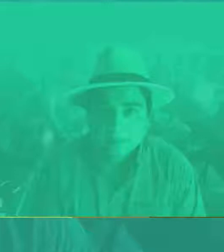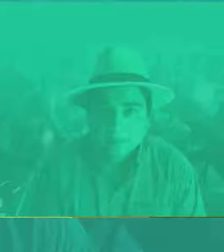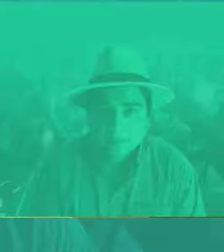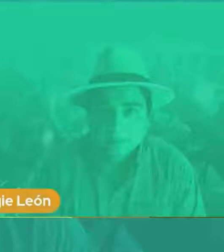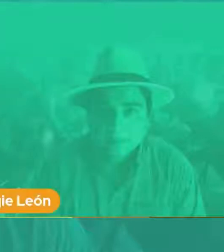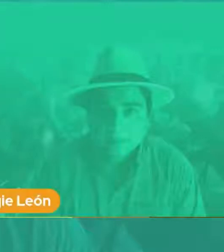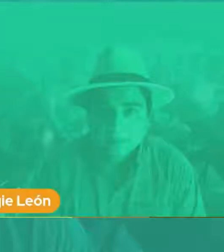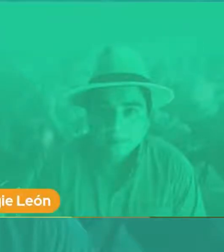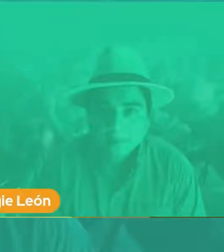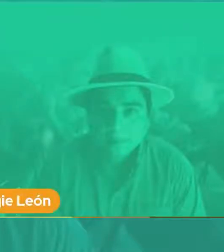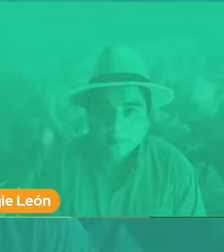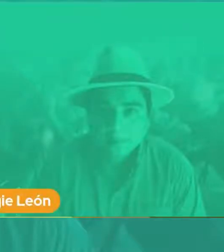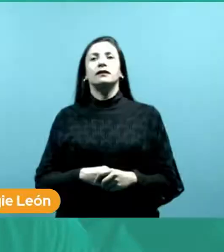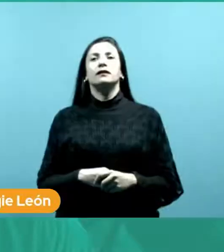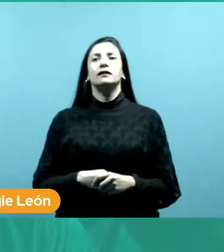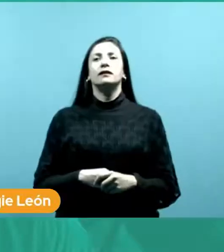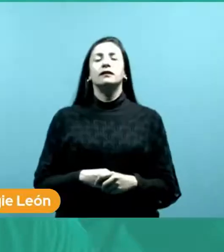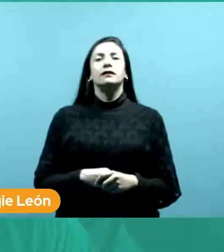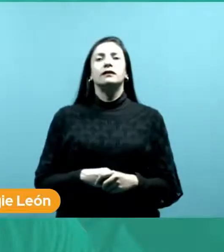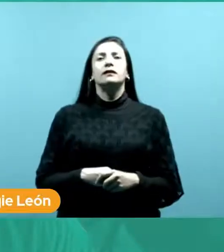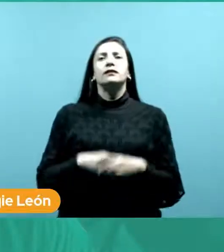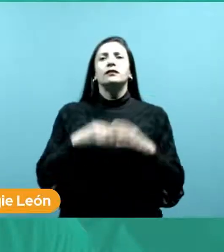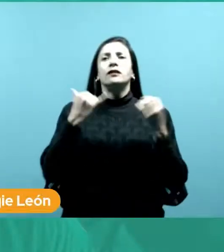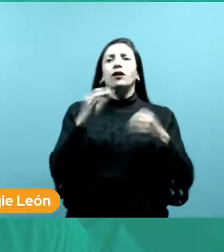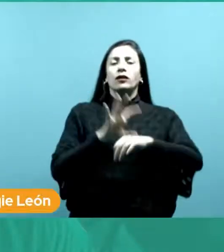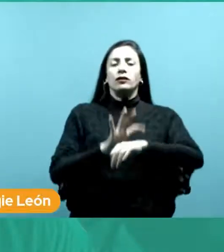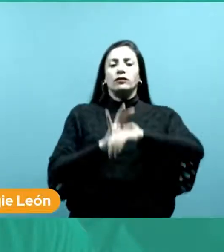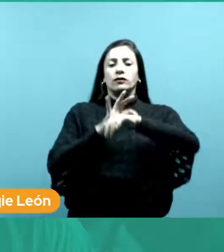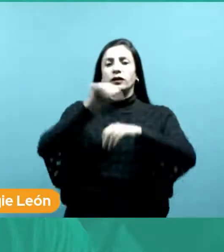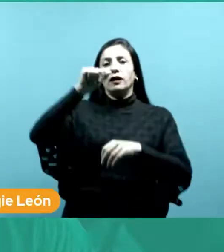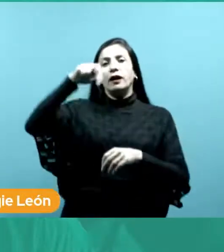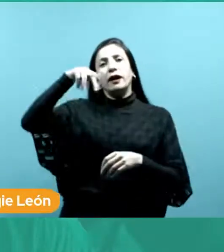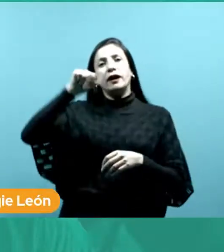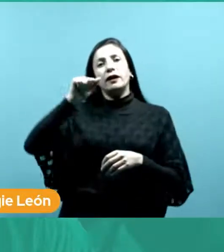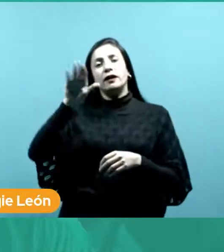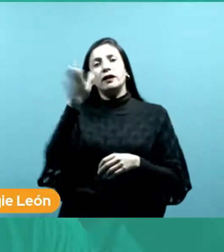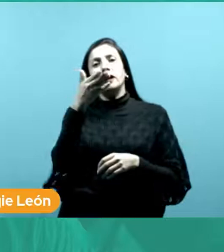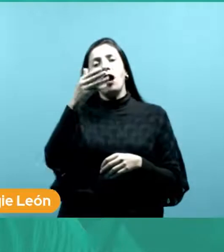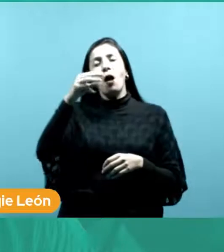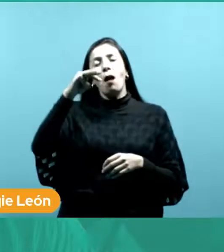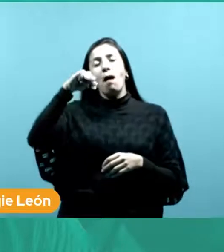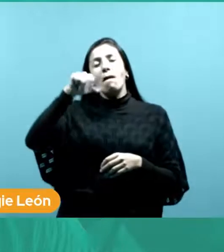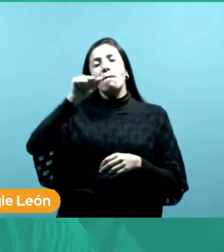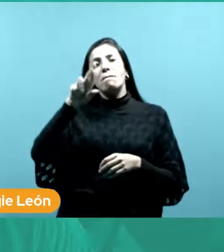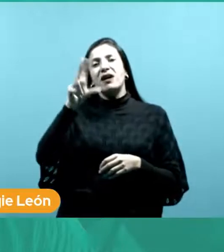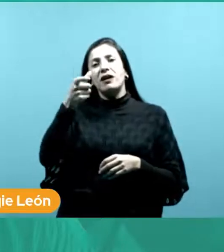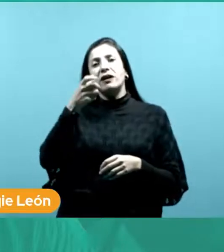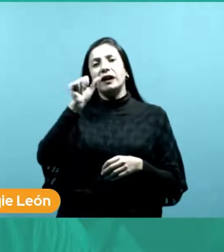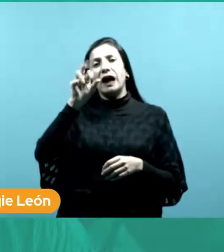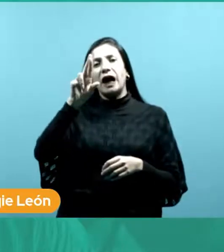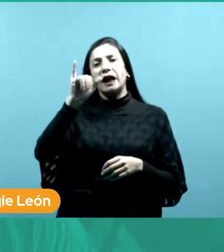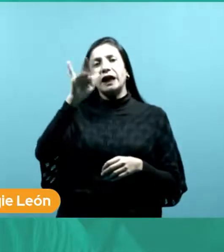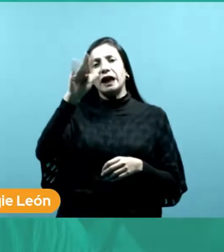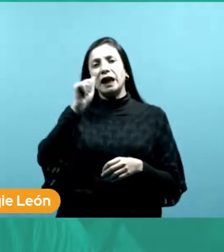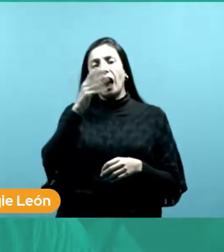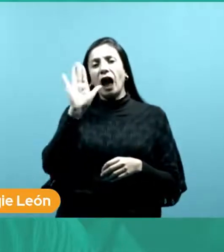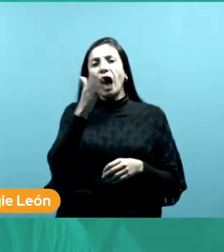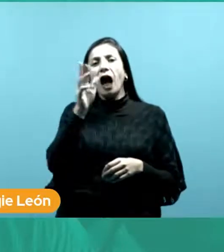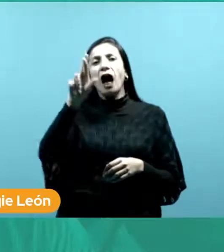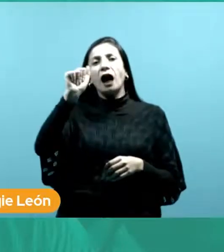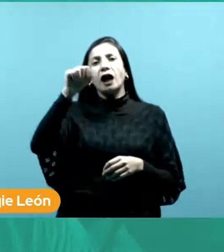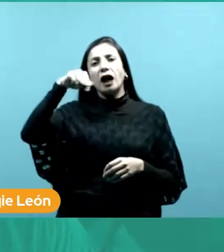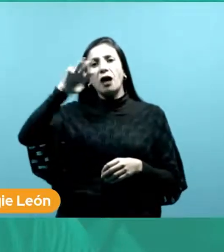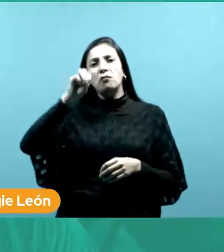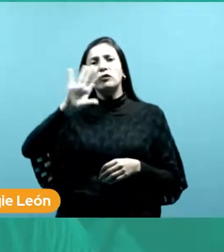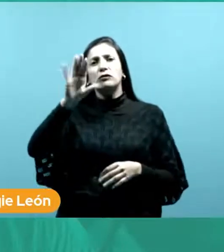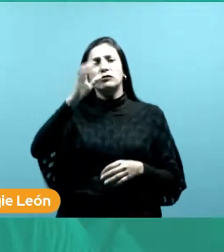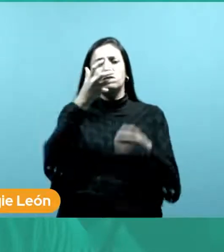Se conecta con nosotros la doctora Ana Margarita Ramos desde Argentina, es licenciada y profesora en ciencias antropológicas, magíster